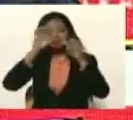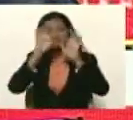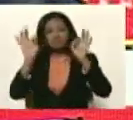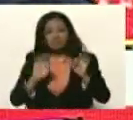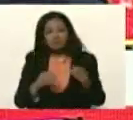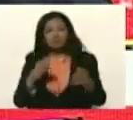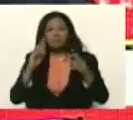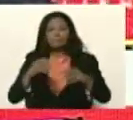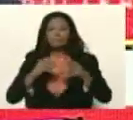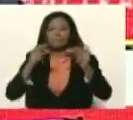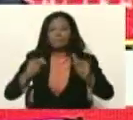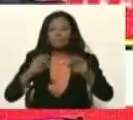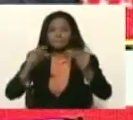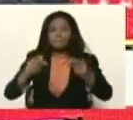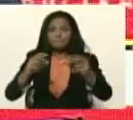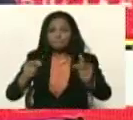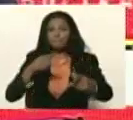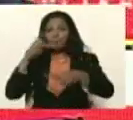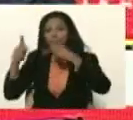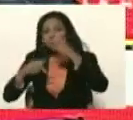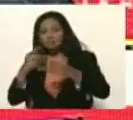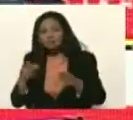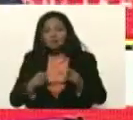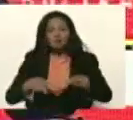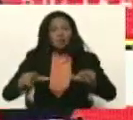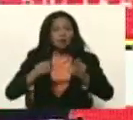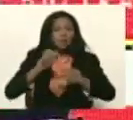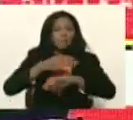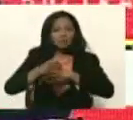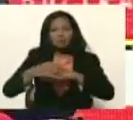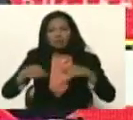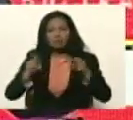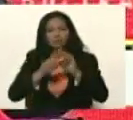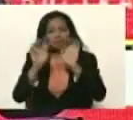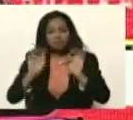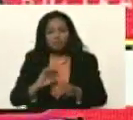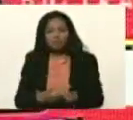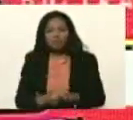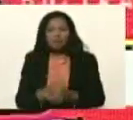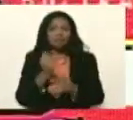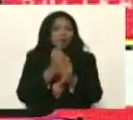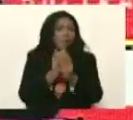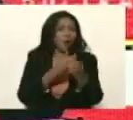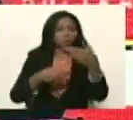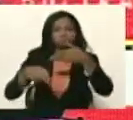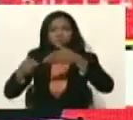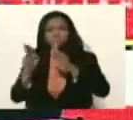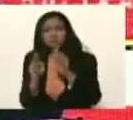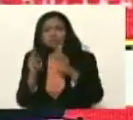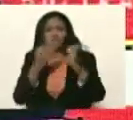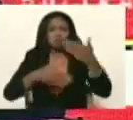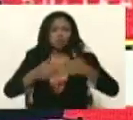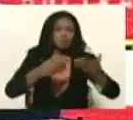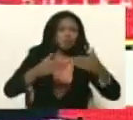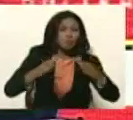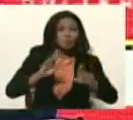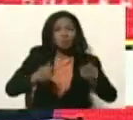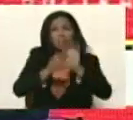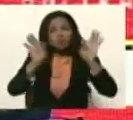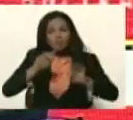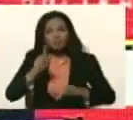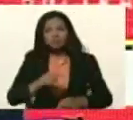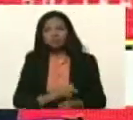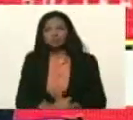sobremarcha política, local, municipal, de las obras de infraestructura, de los servicios públicos,